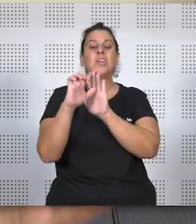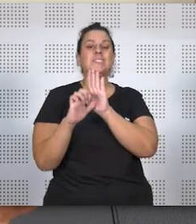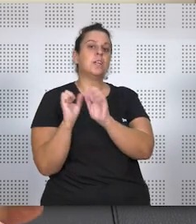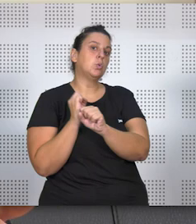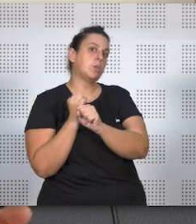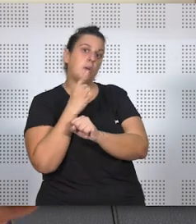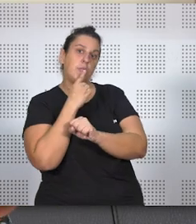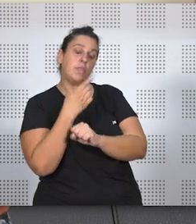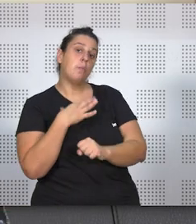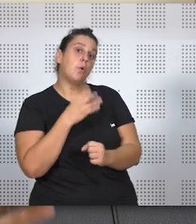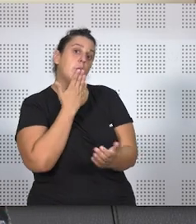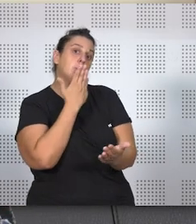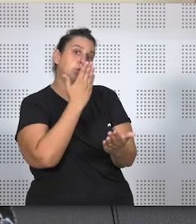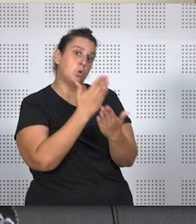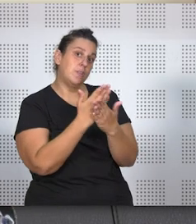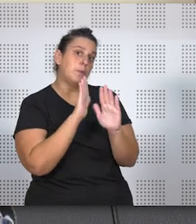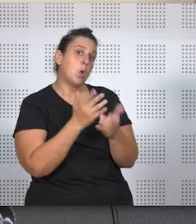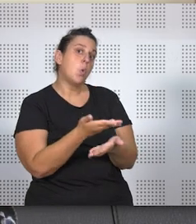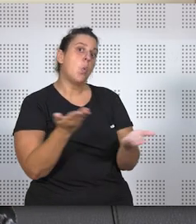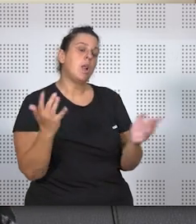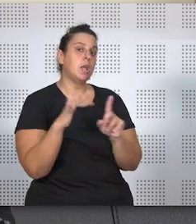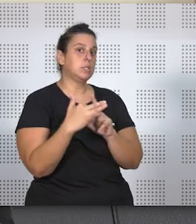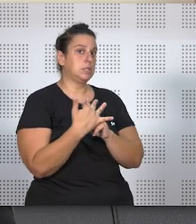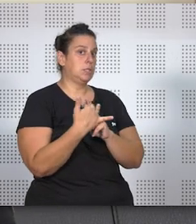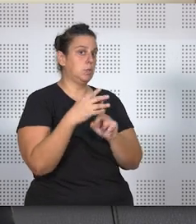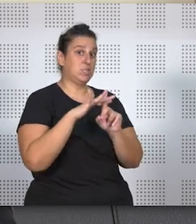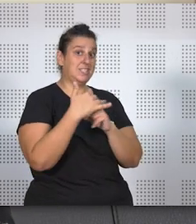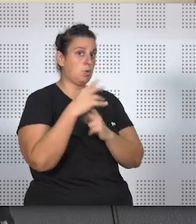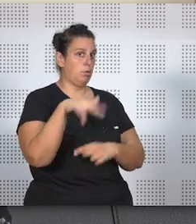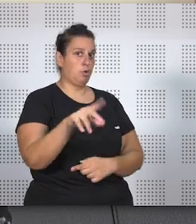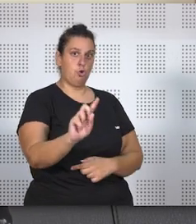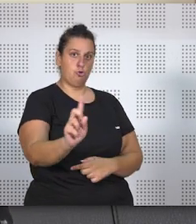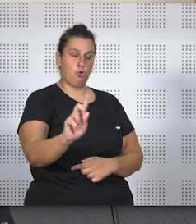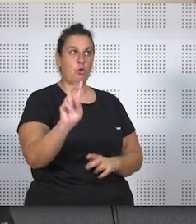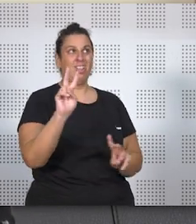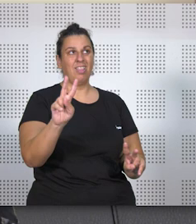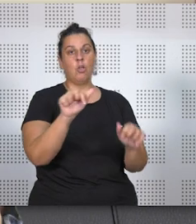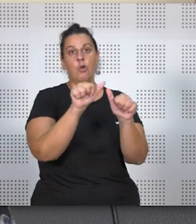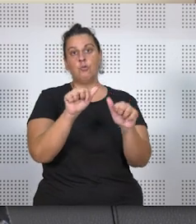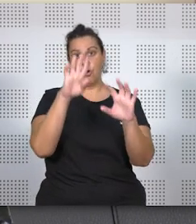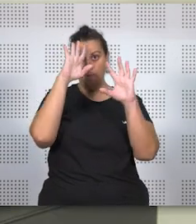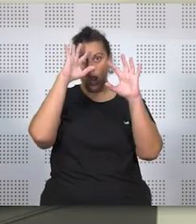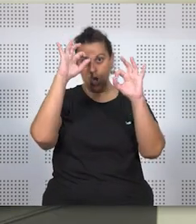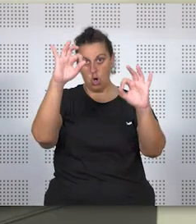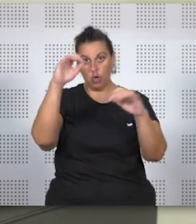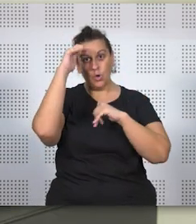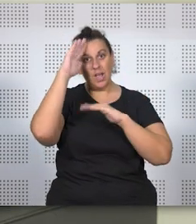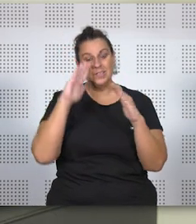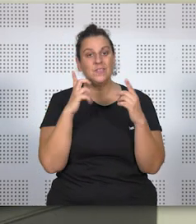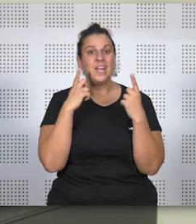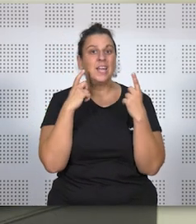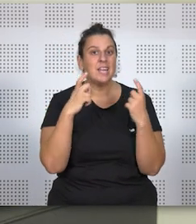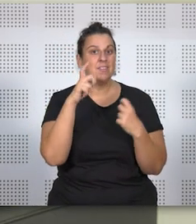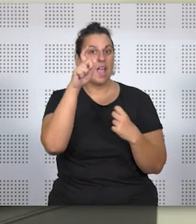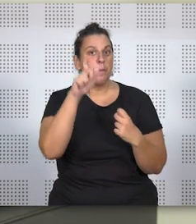podemos solicitarlo pero no en cualquier situación. Tiene que hacerse de una manera razonable atendiendo las necesidades de la